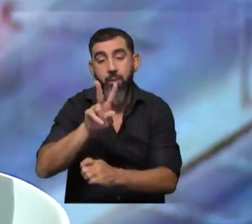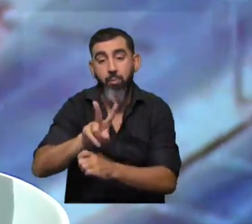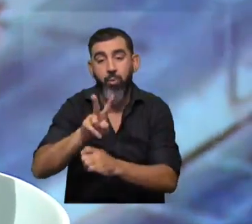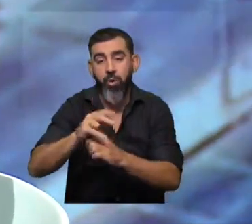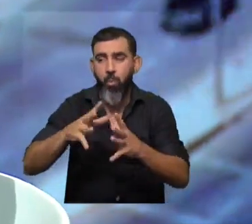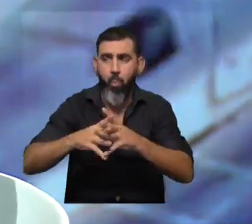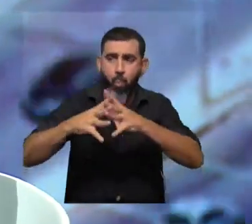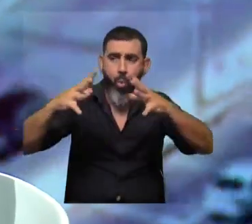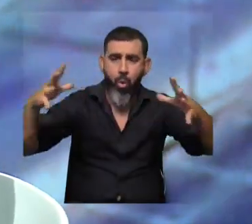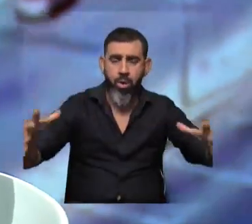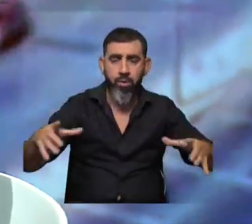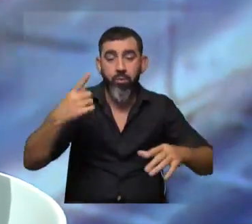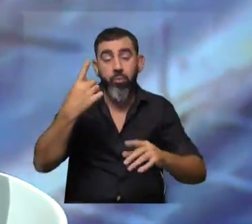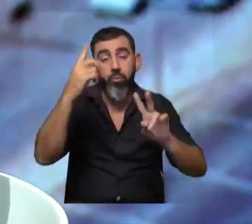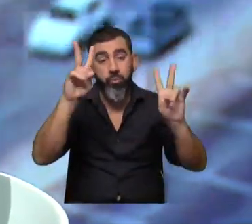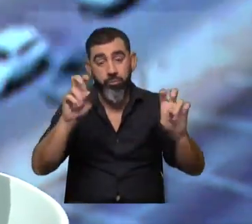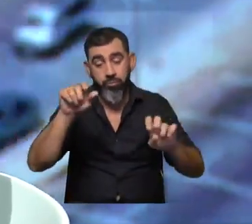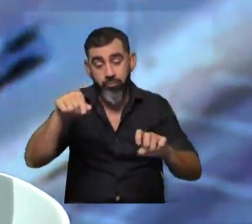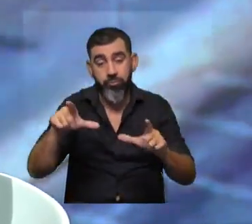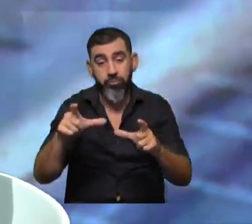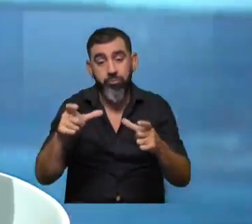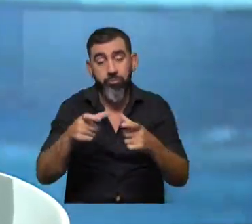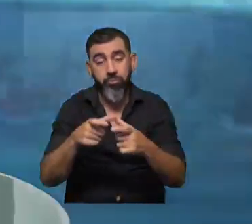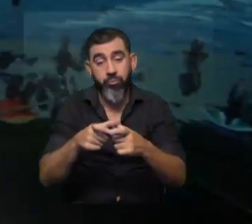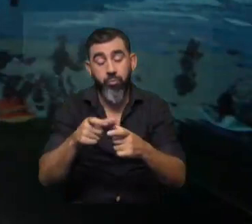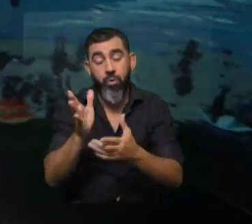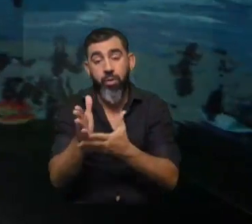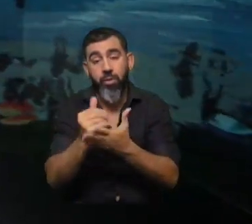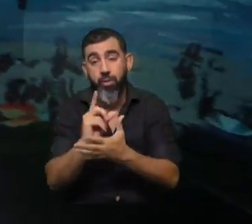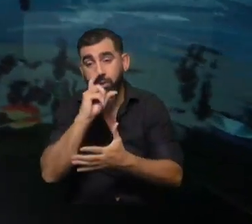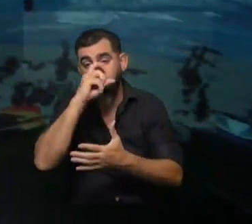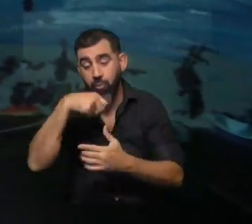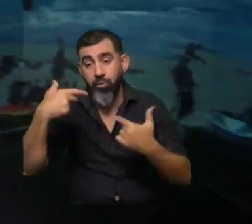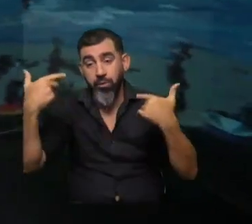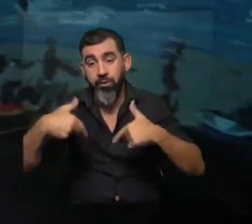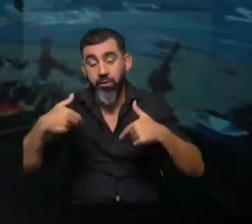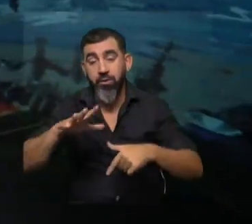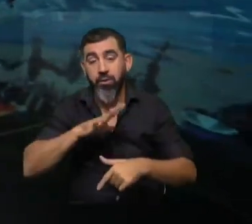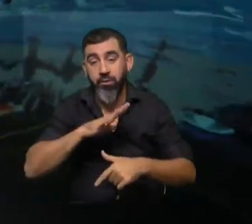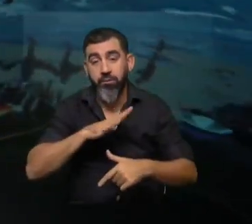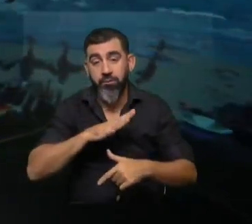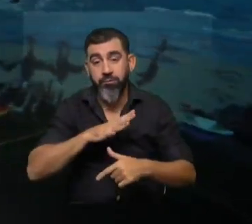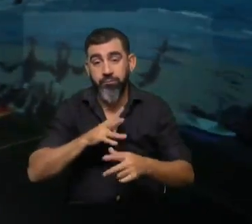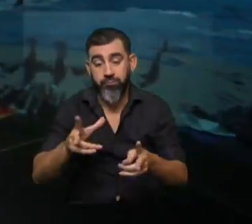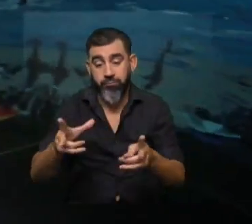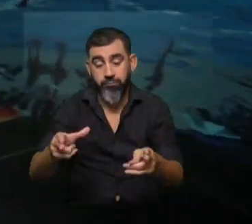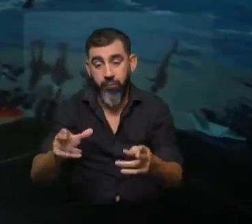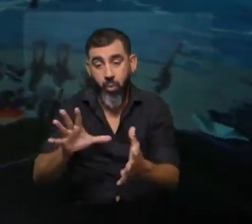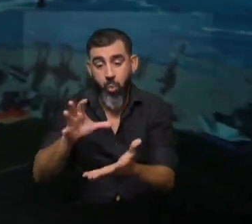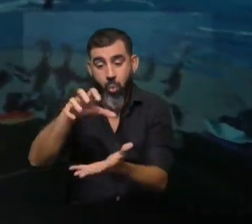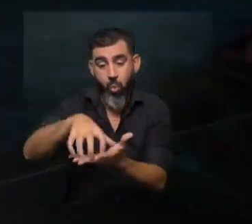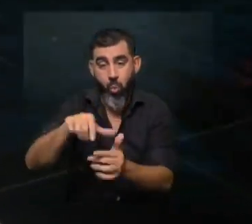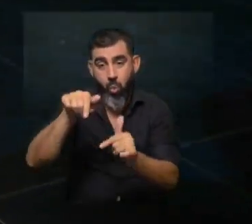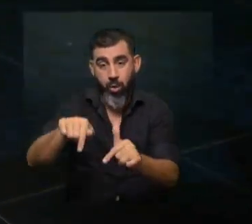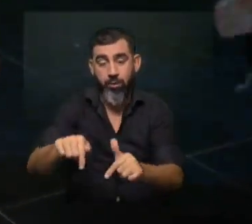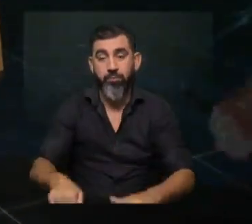extensa, una parte se encuentra dentro del departamento de Montevideo y de hecho ahí la intendencia tiene un lugar específico en